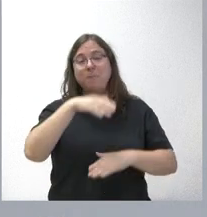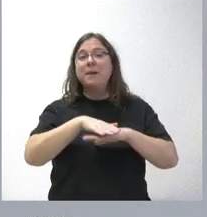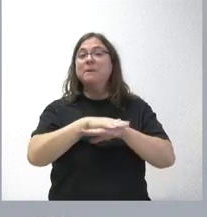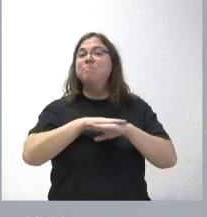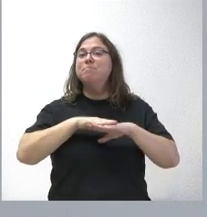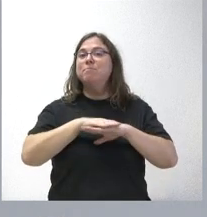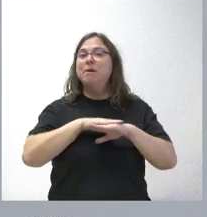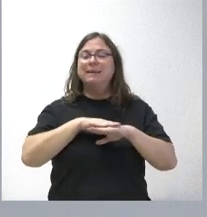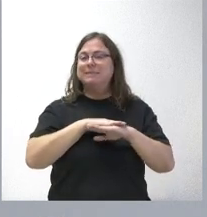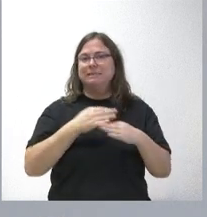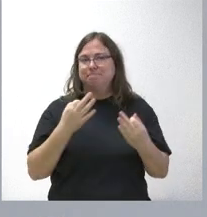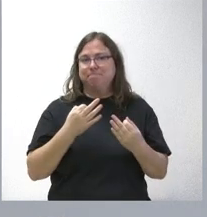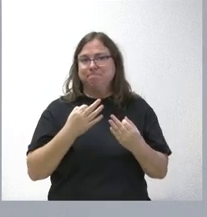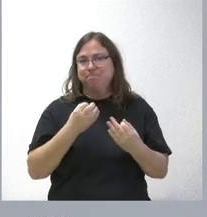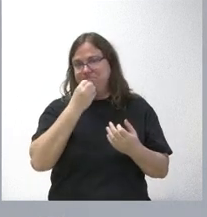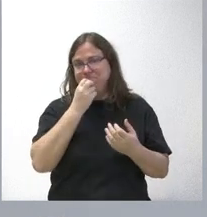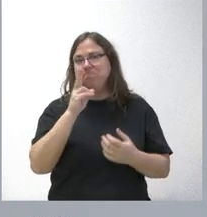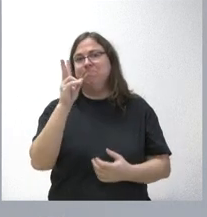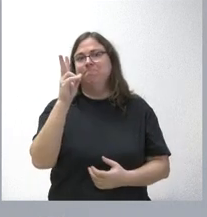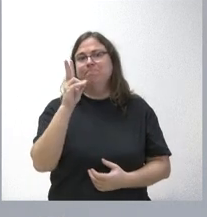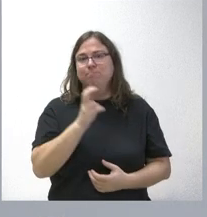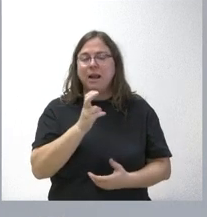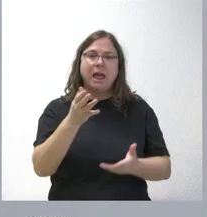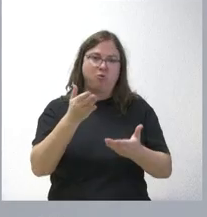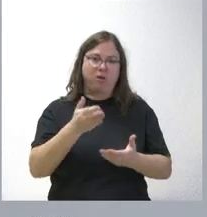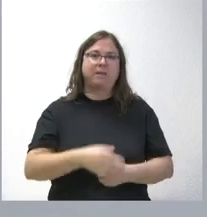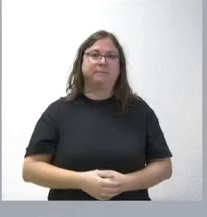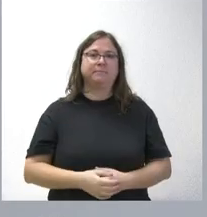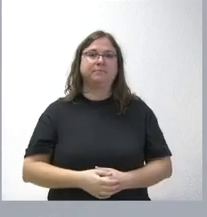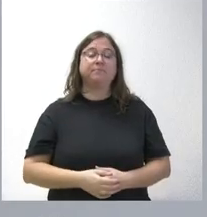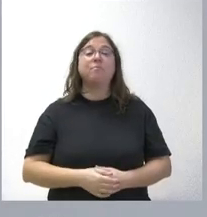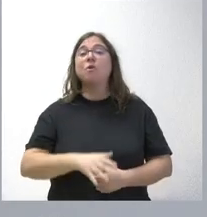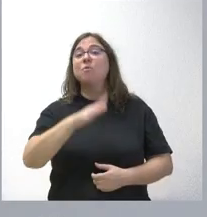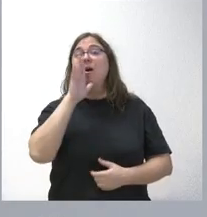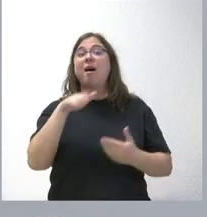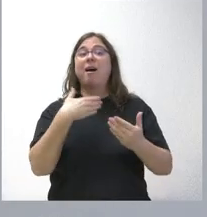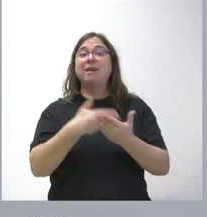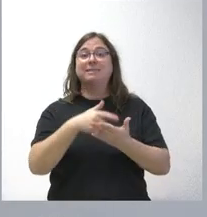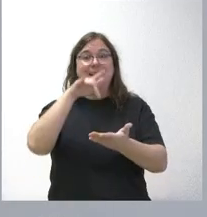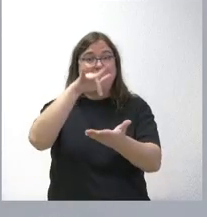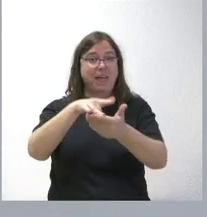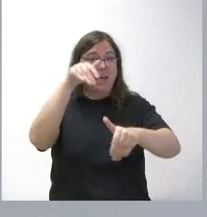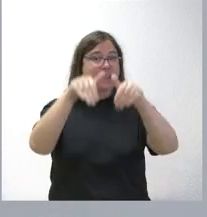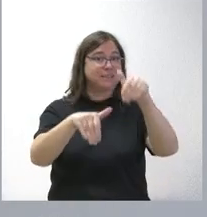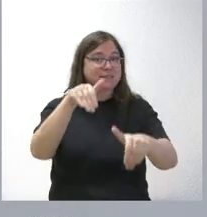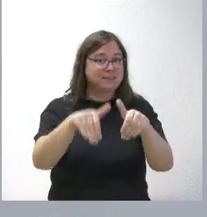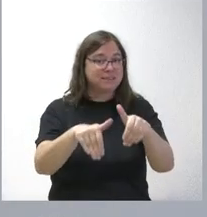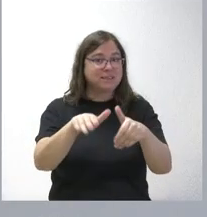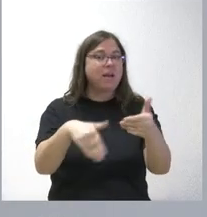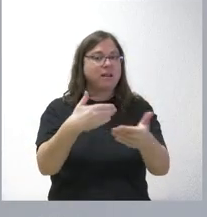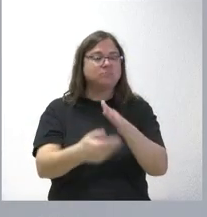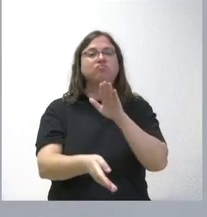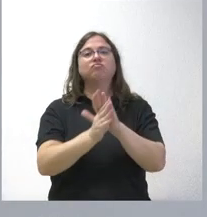iniciales que nos pueden ayudar. Por tanto, hasta el día de la votación seguiremos